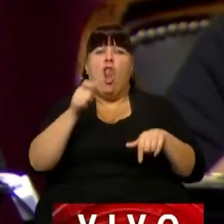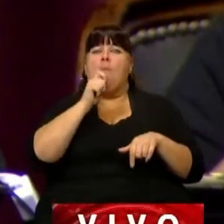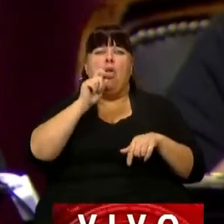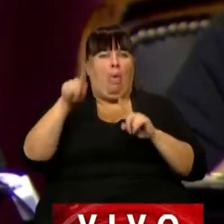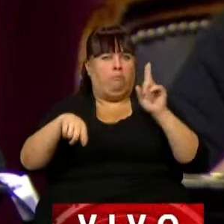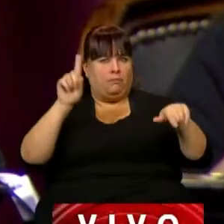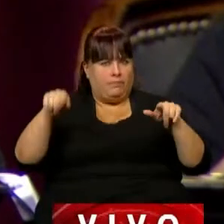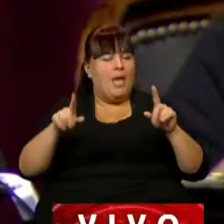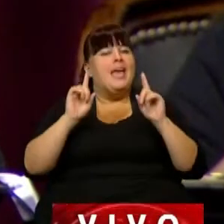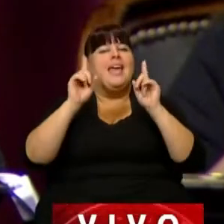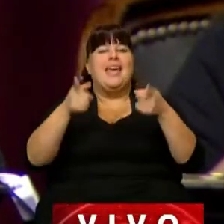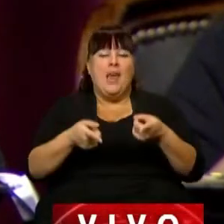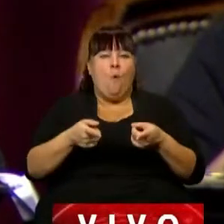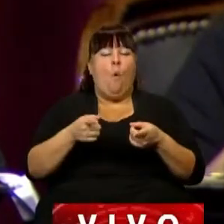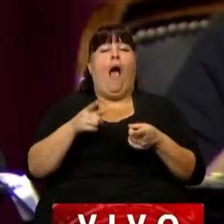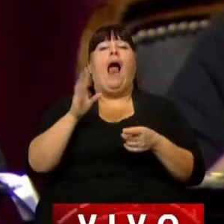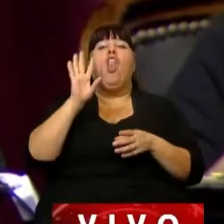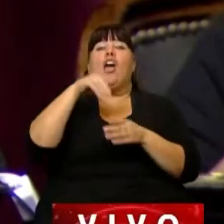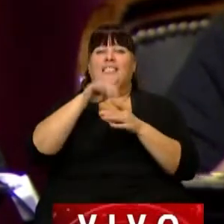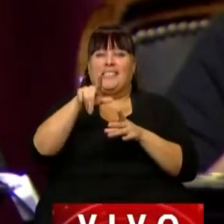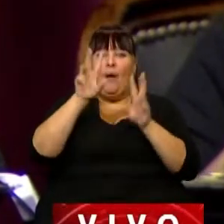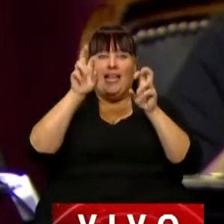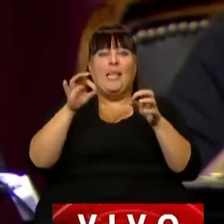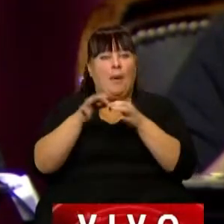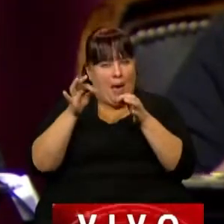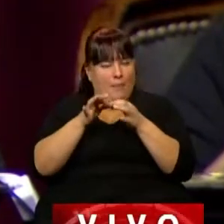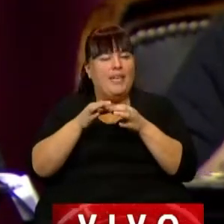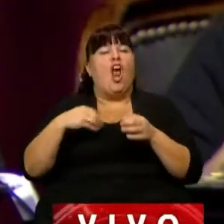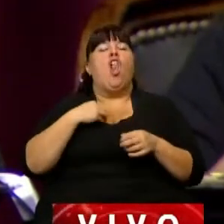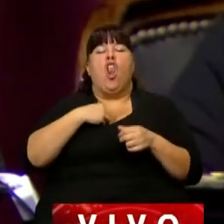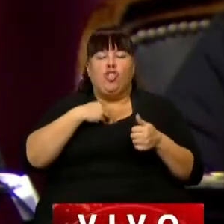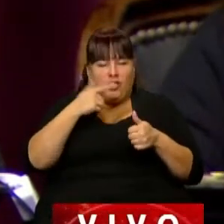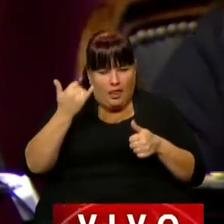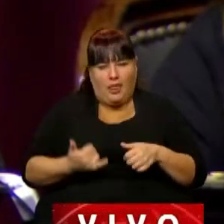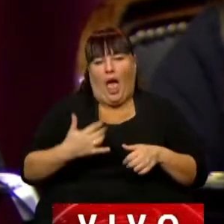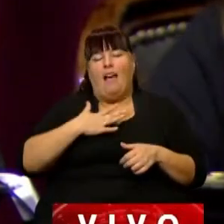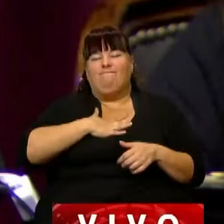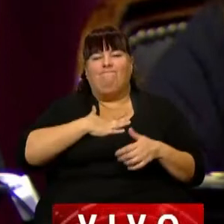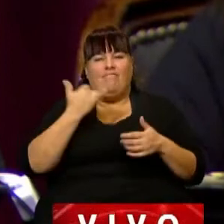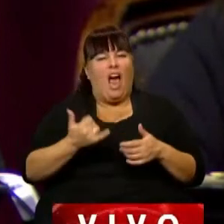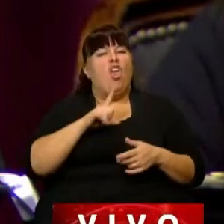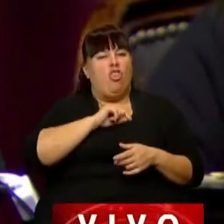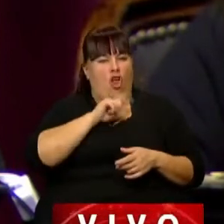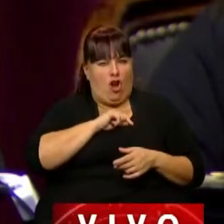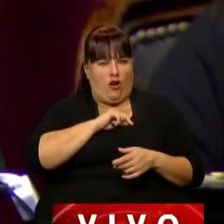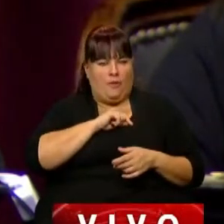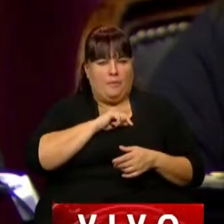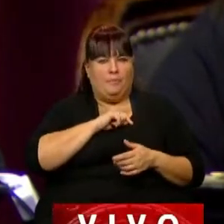de comunicación? Sin embargo, los que han estado involucrados en la causa de Malvinas lo vivieron, lo sintieron y les dolió.